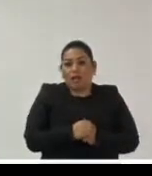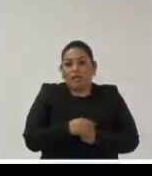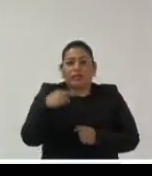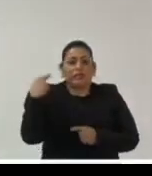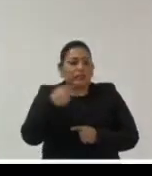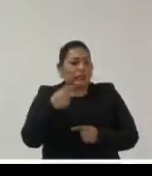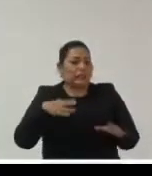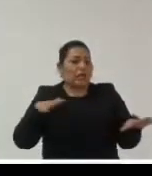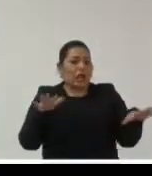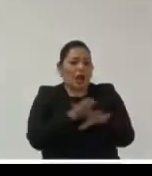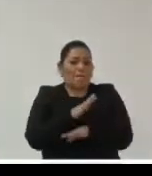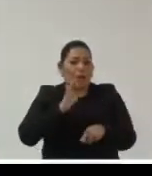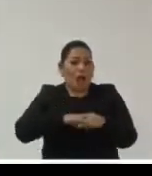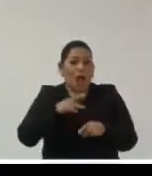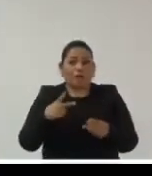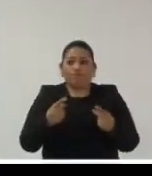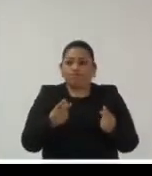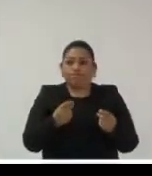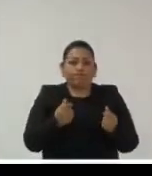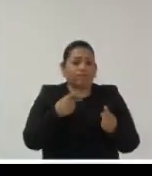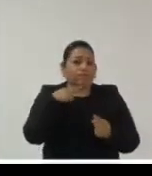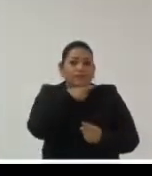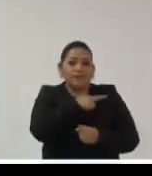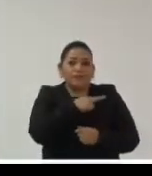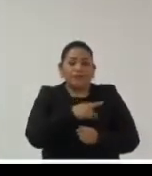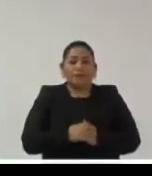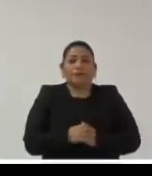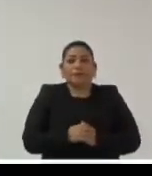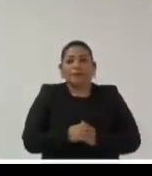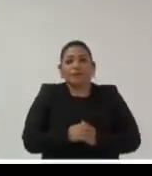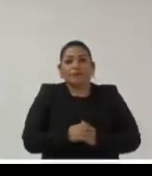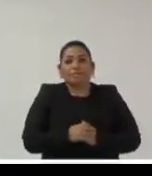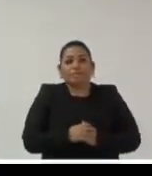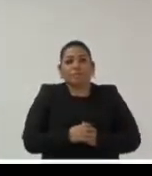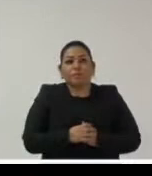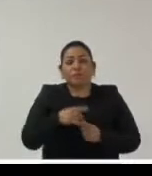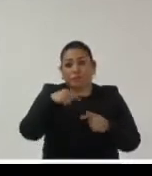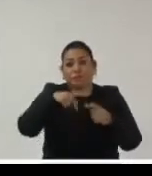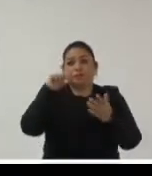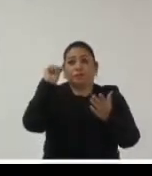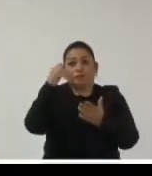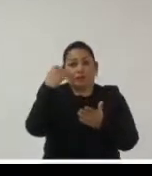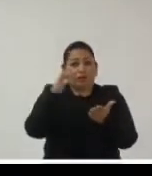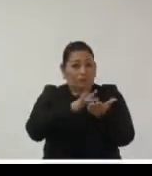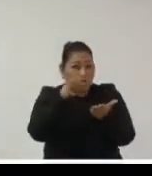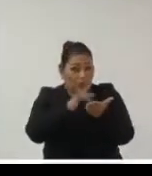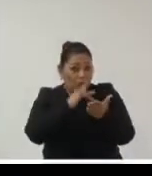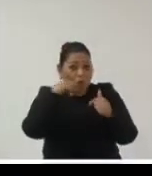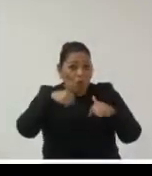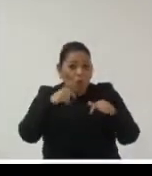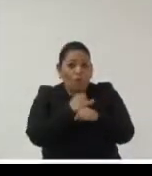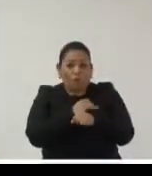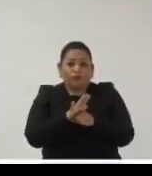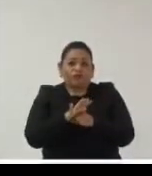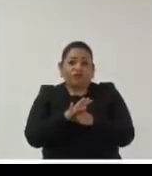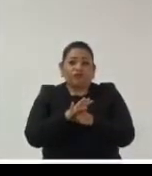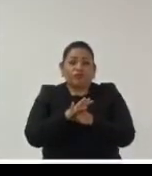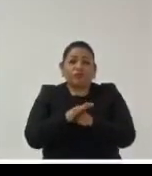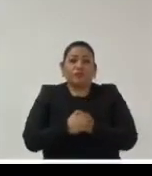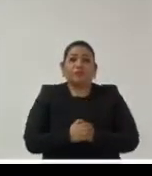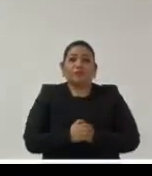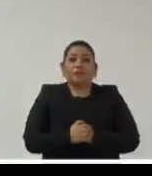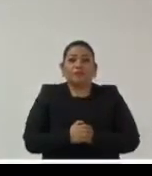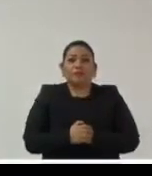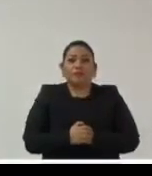necesidad de cambiar más rápidamente la masificación de las tecnologías de la información evidentemente tiene un efecto muy fuerte